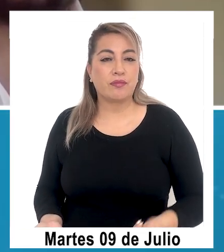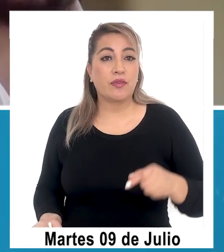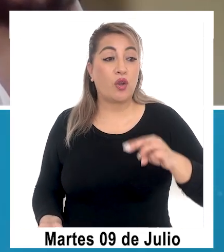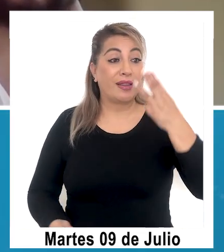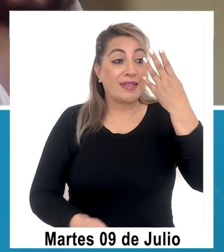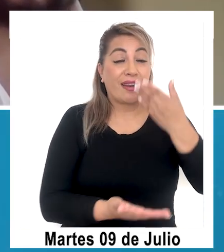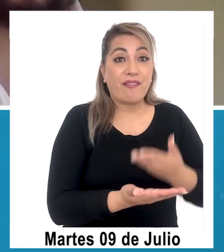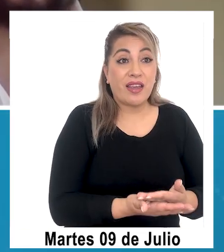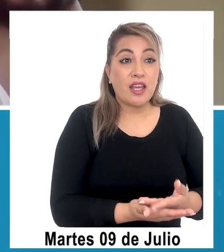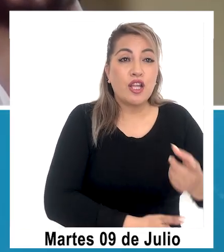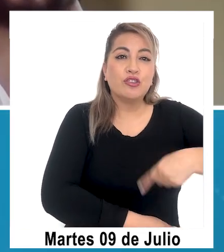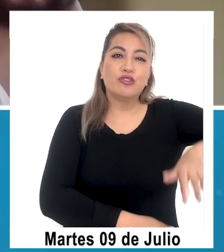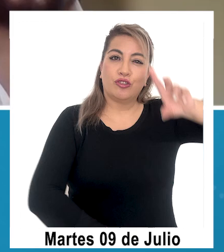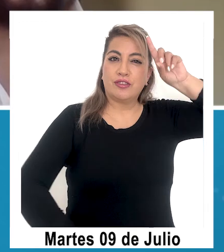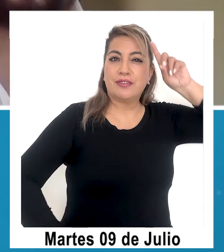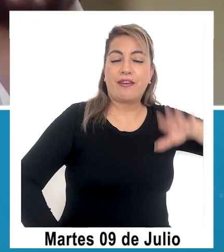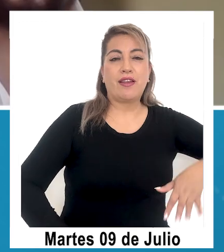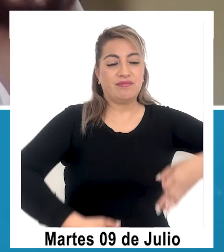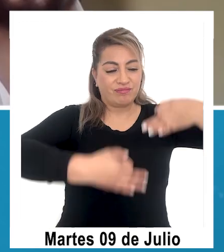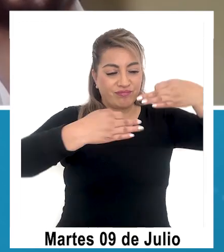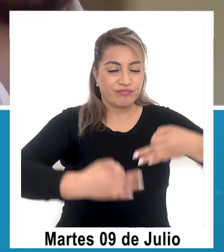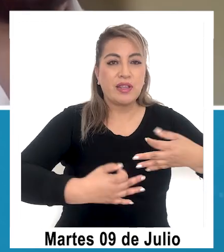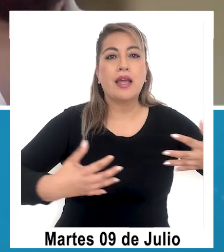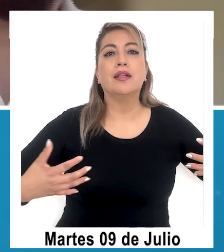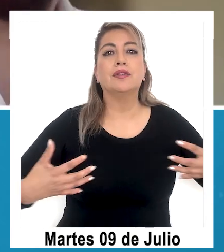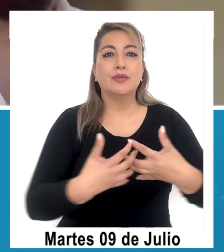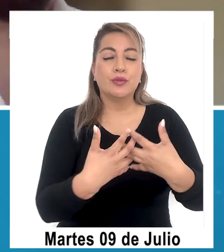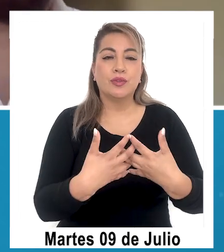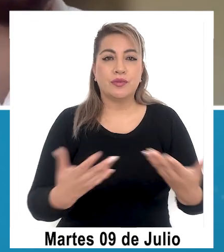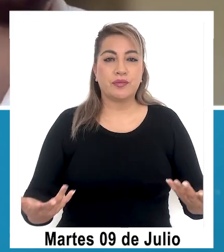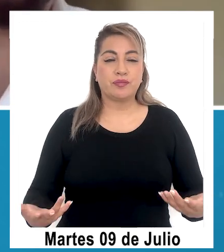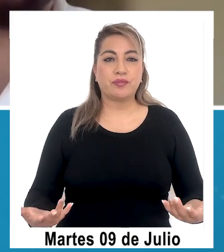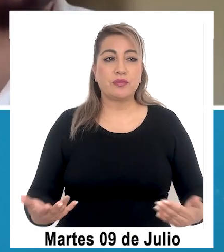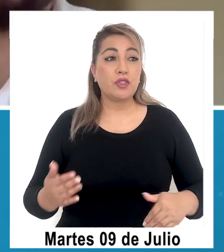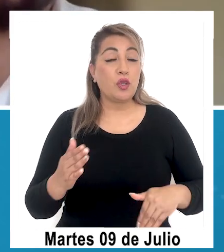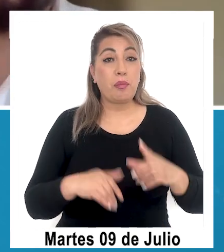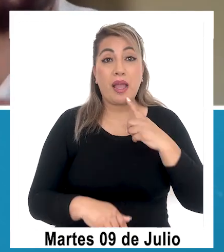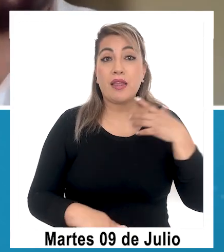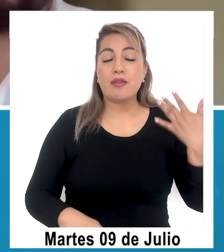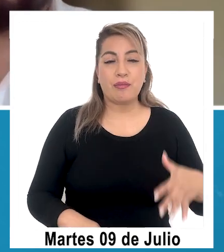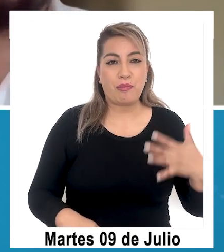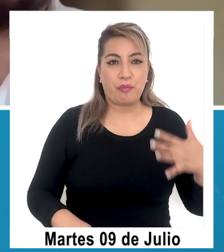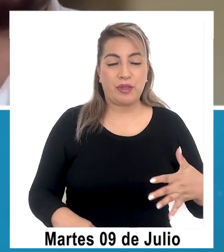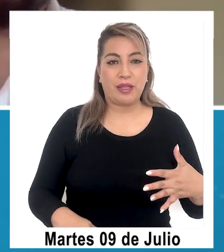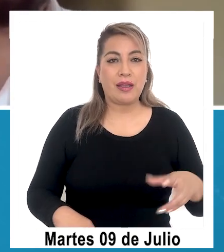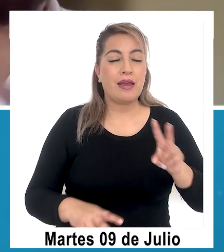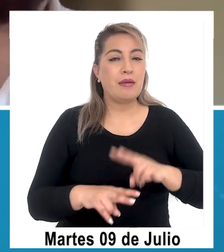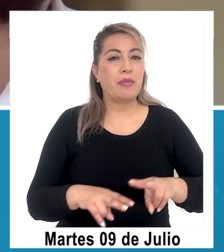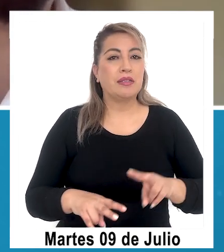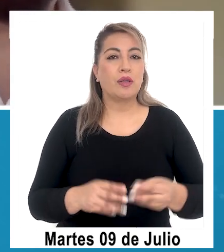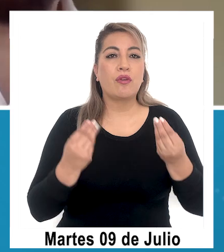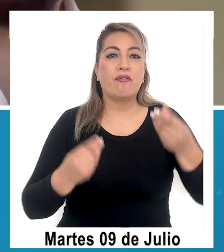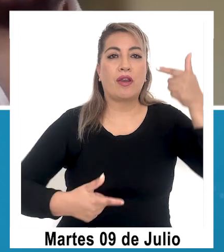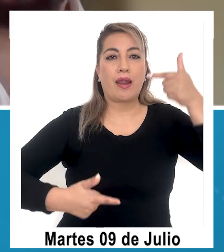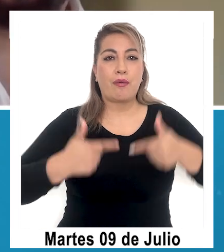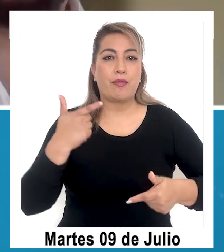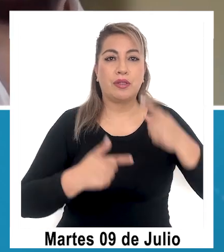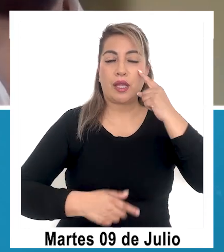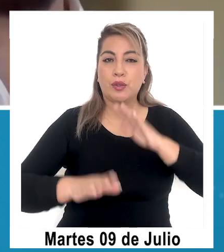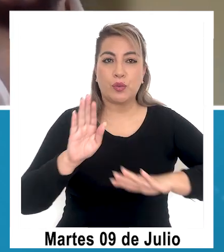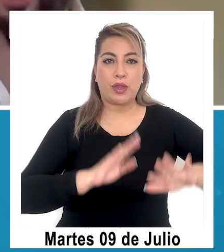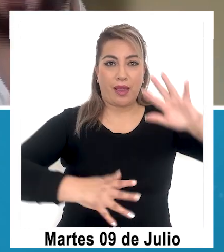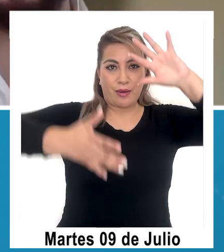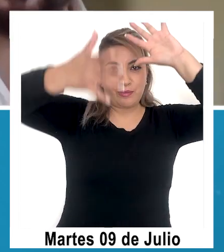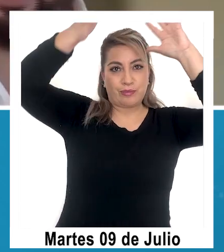esta tercera encuesta nos va a dirimir cuál es, digamos, la razón dominante para fines de lograr una buena política de protección del